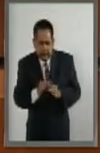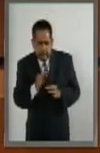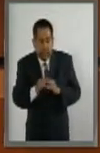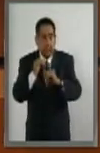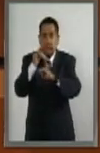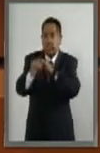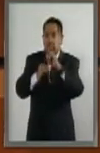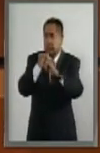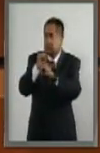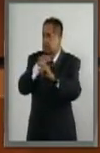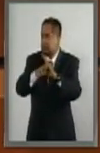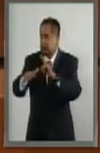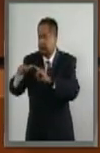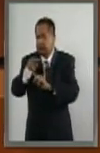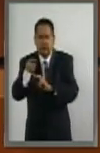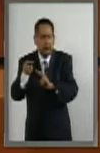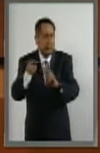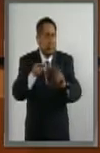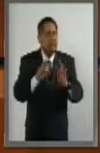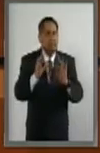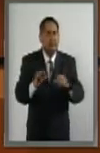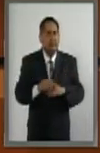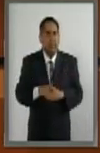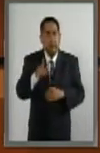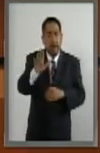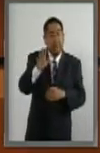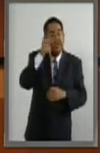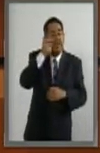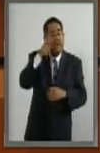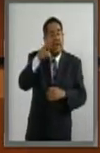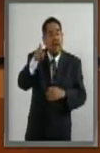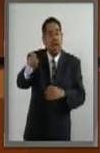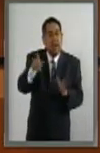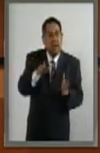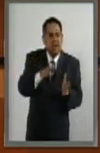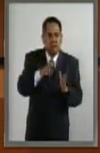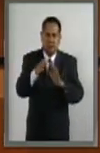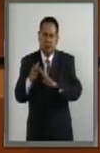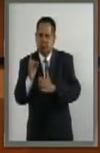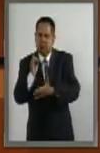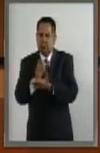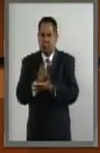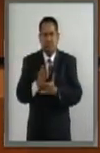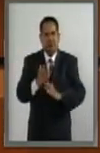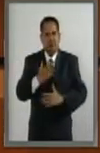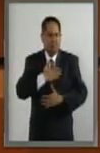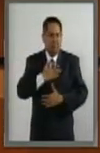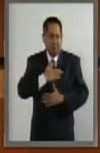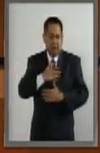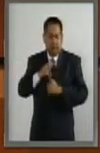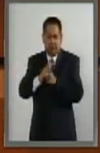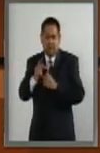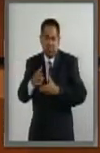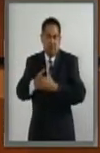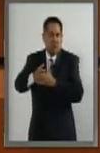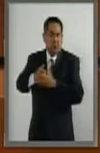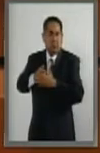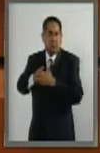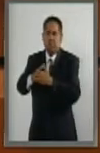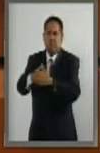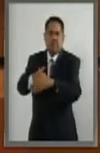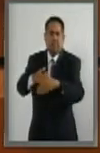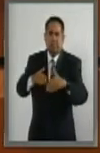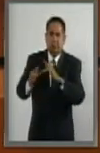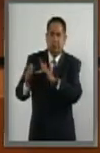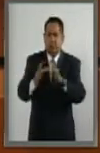internacional parece que quiere inclinar la balanza hacia el unilateralismo y el adlacionismo y dejar a un lado